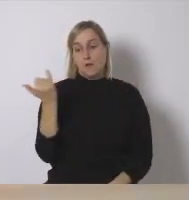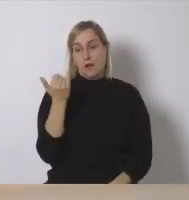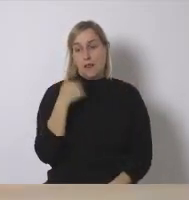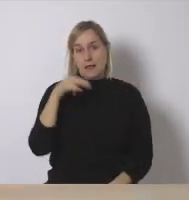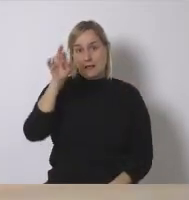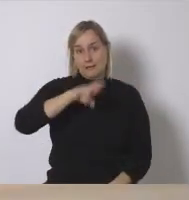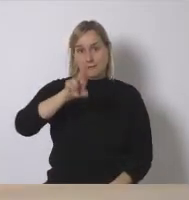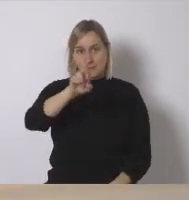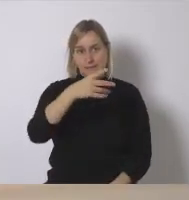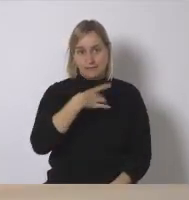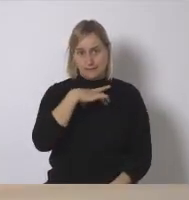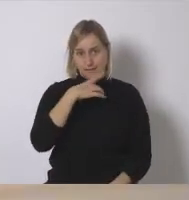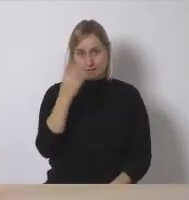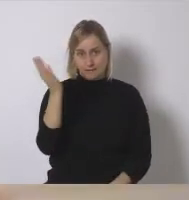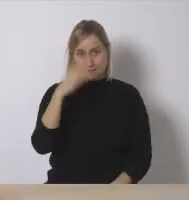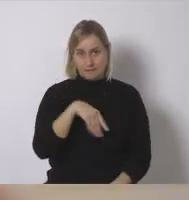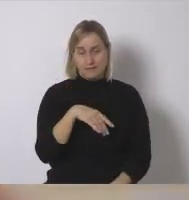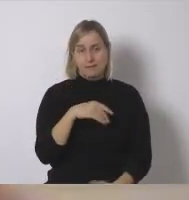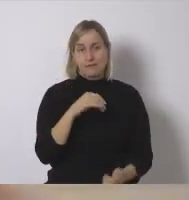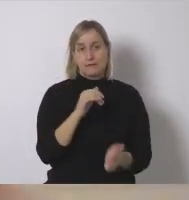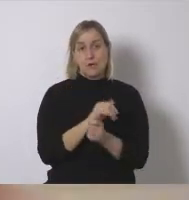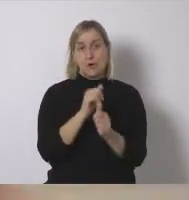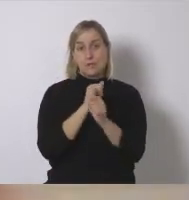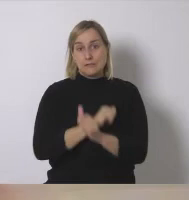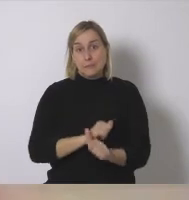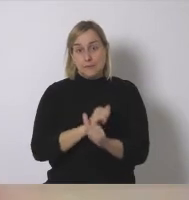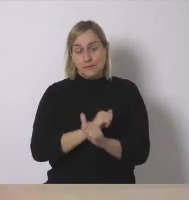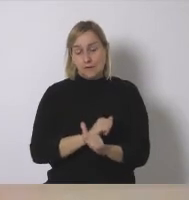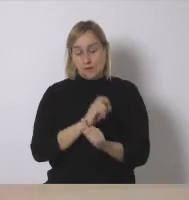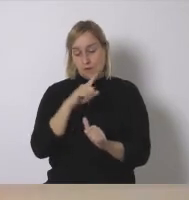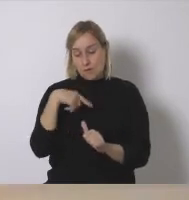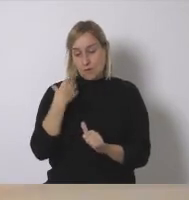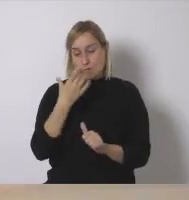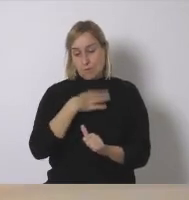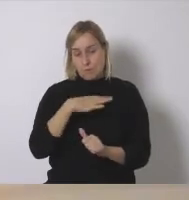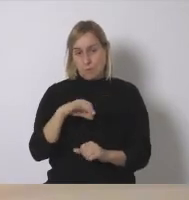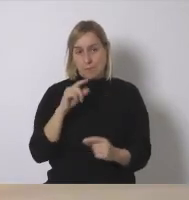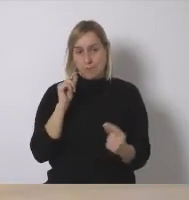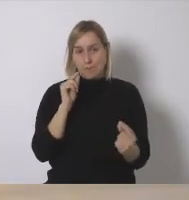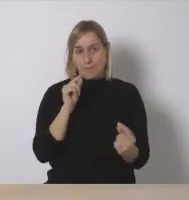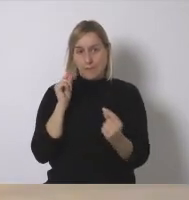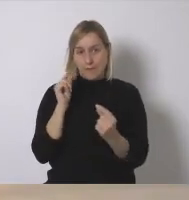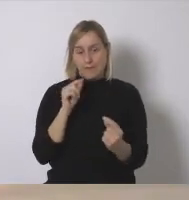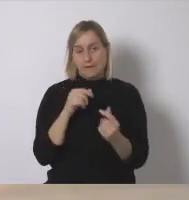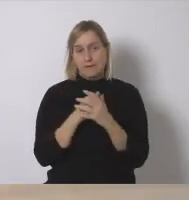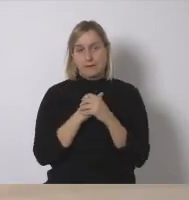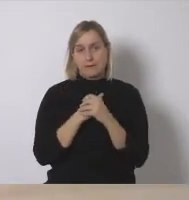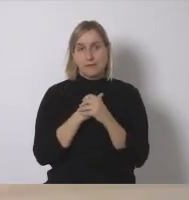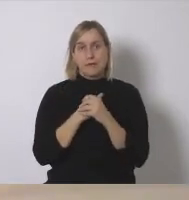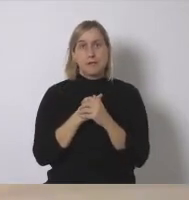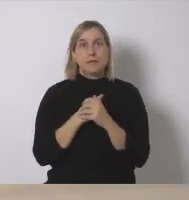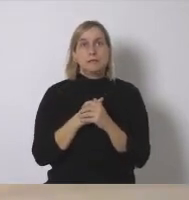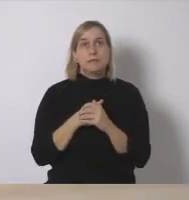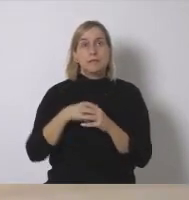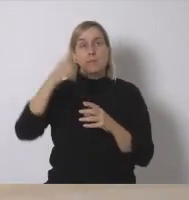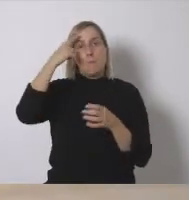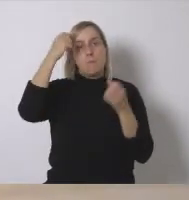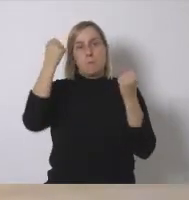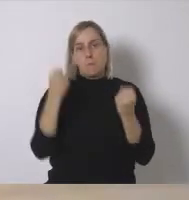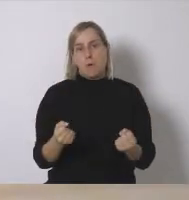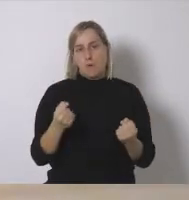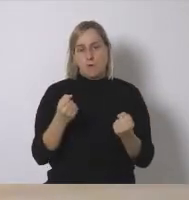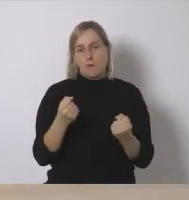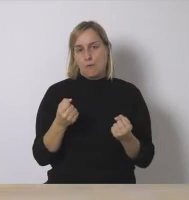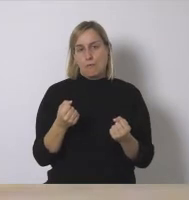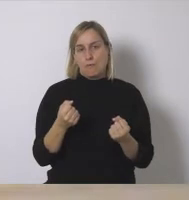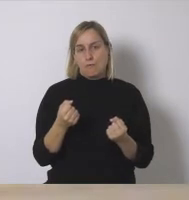y espero que podamos después tener un debate yo tampoco soy experta y voy a hacer mis